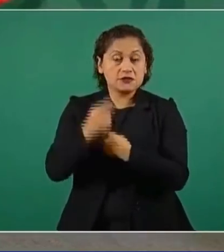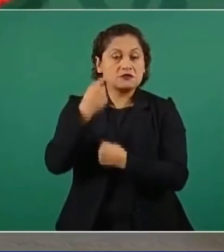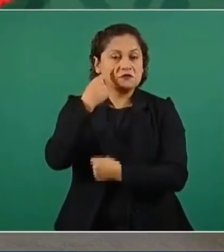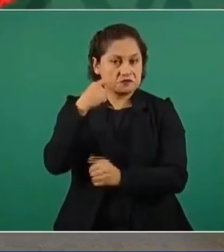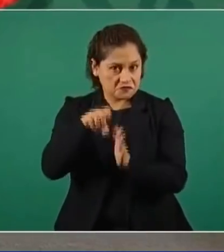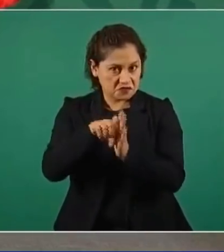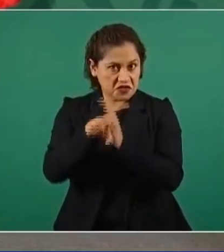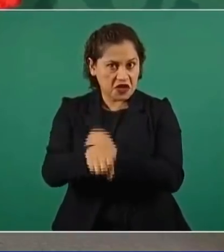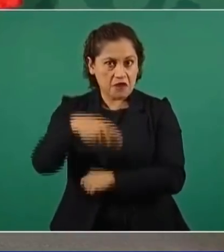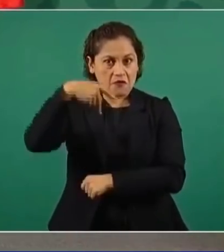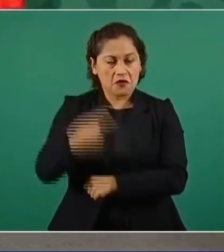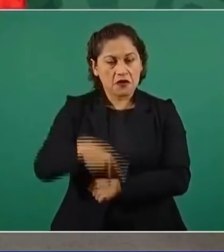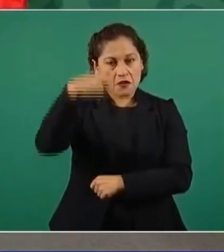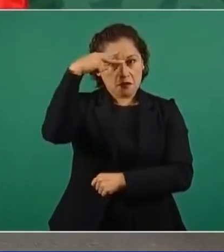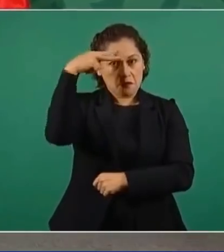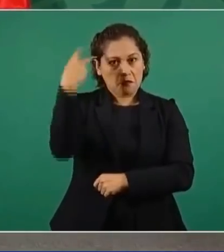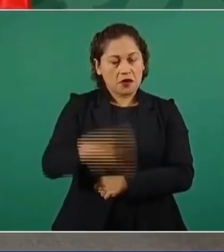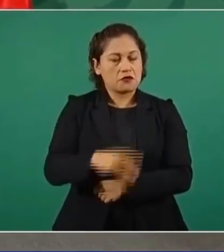y eso es un orgullo,